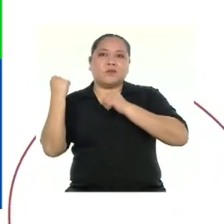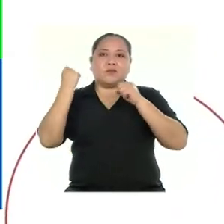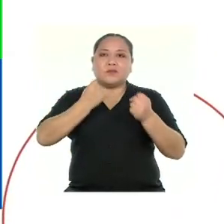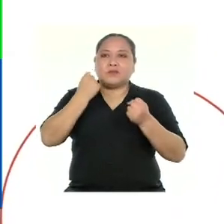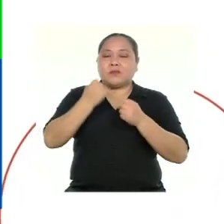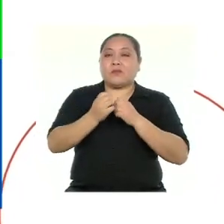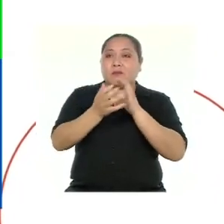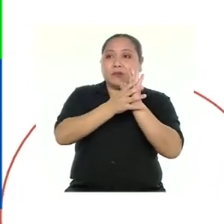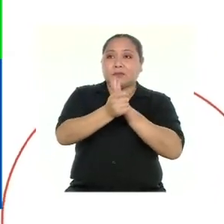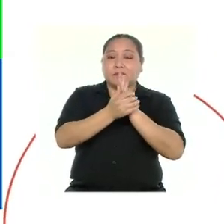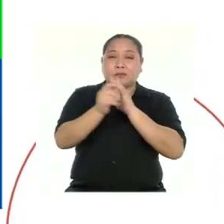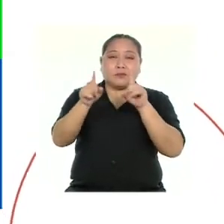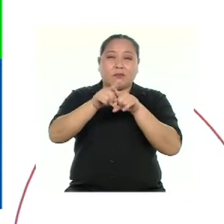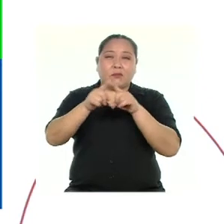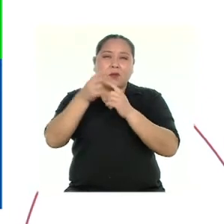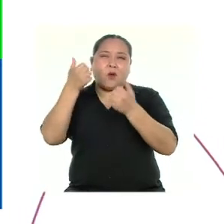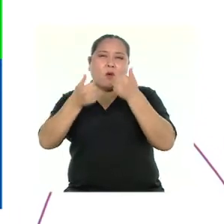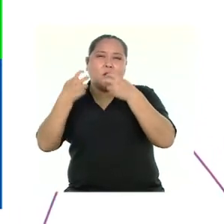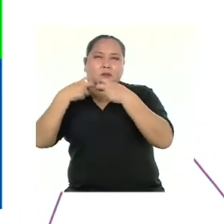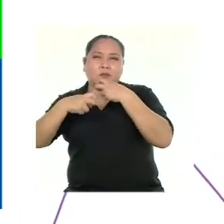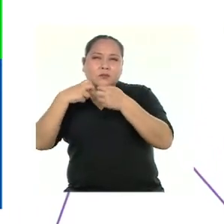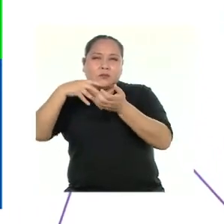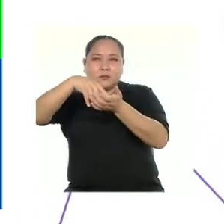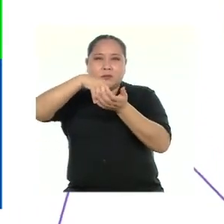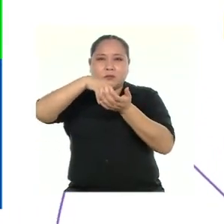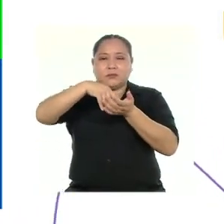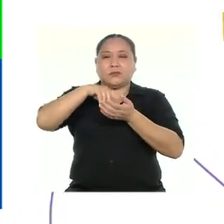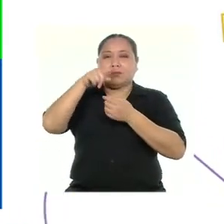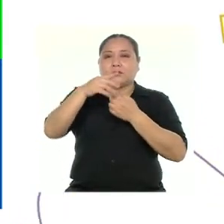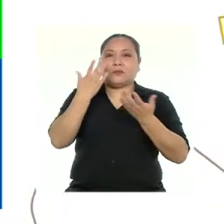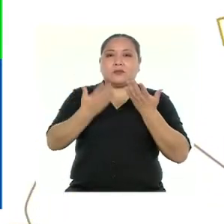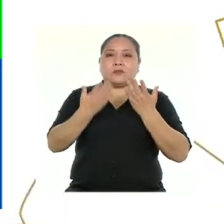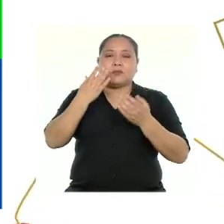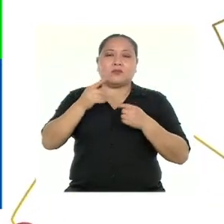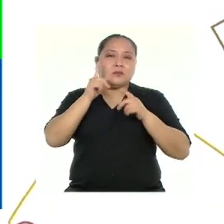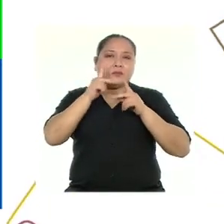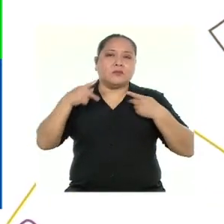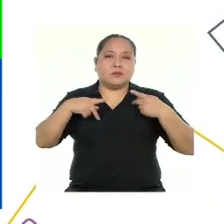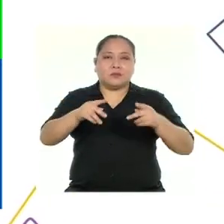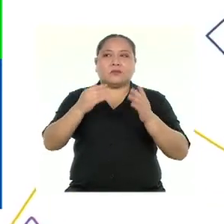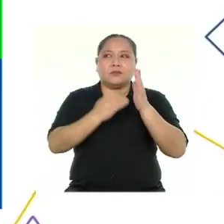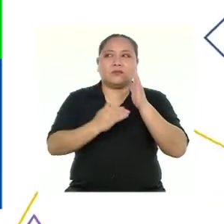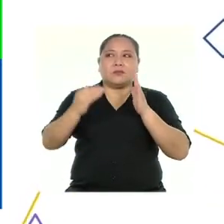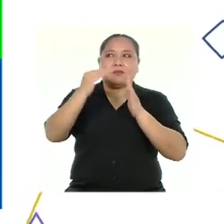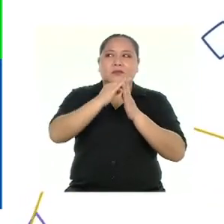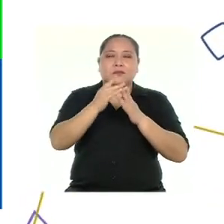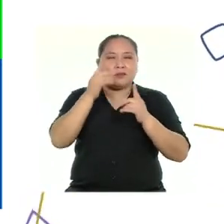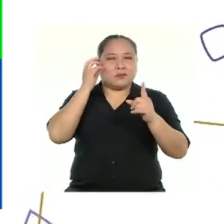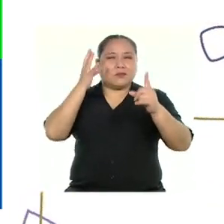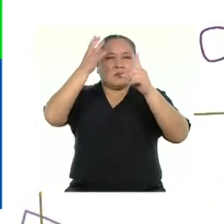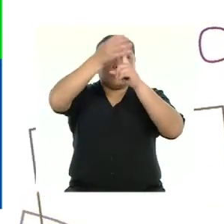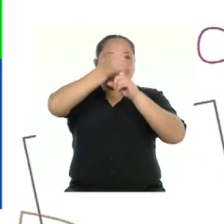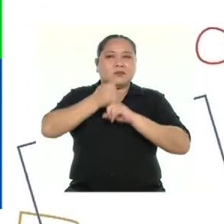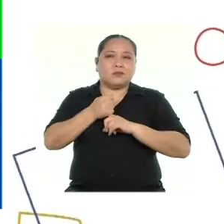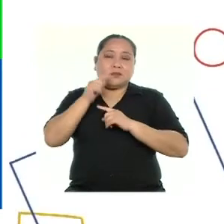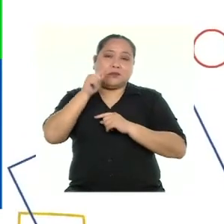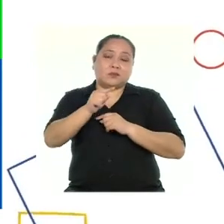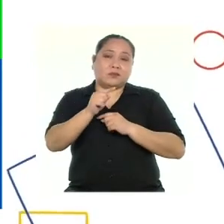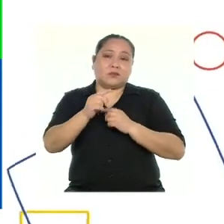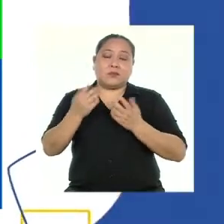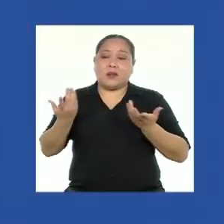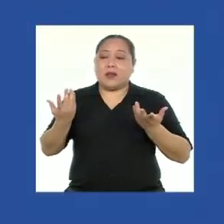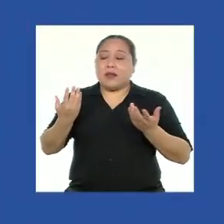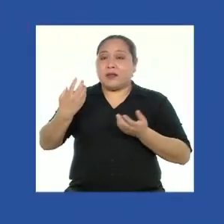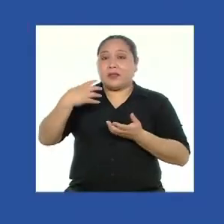habilidades, como aquellas dificultades y debilidades que pueden estar impidiéndoles avanzar, como se lo proponen, tanto a nivel académico como